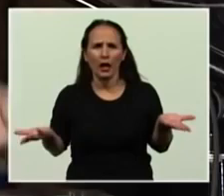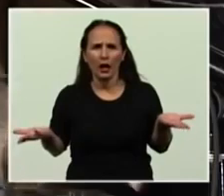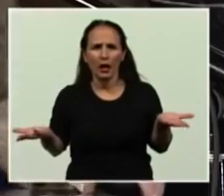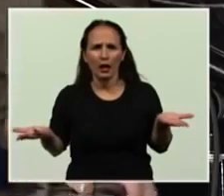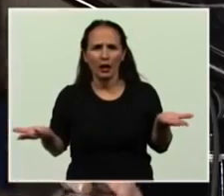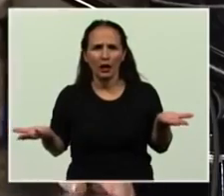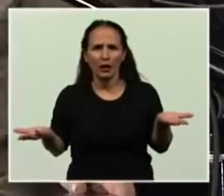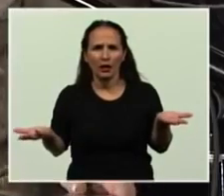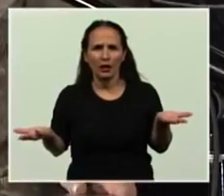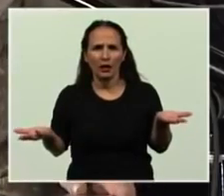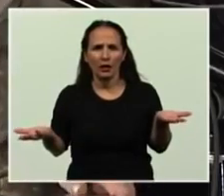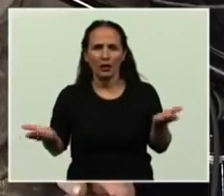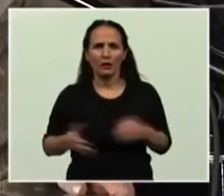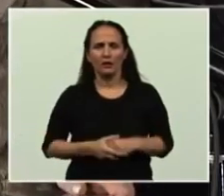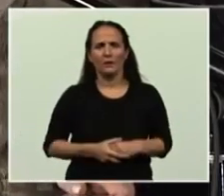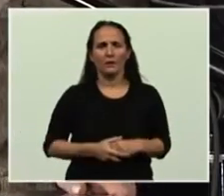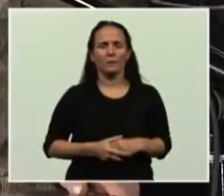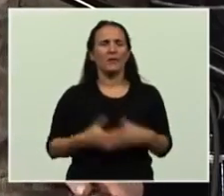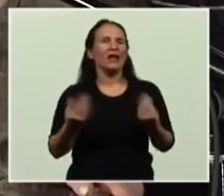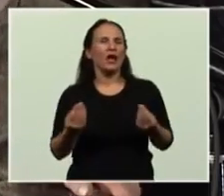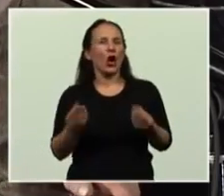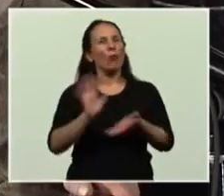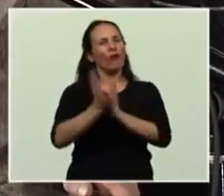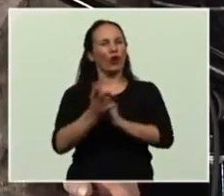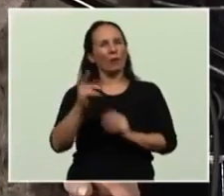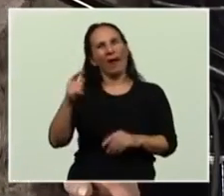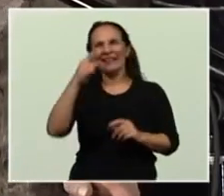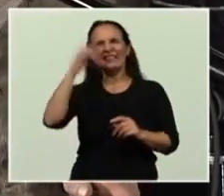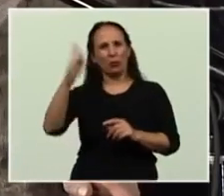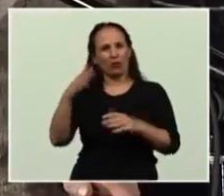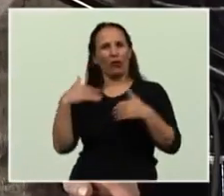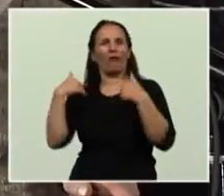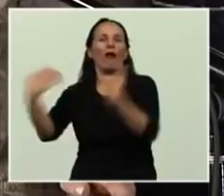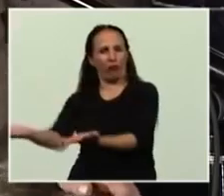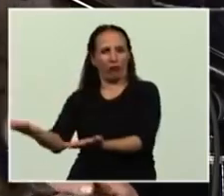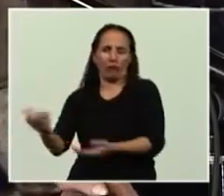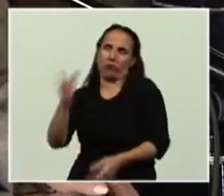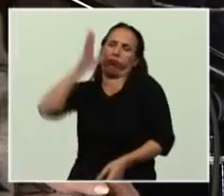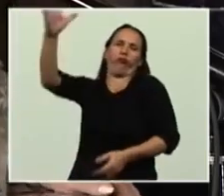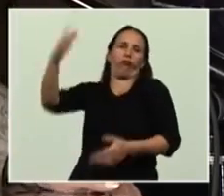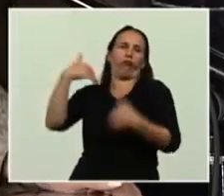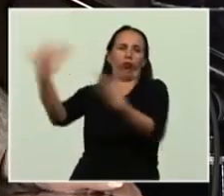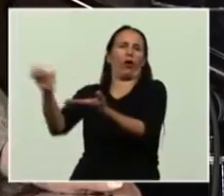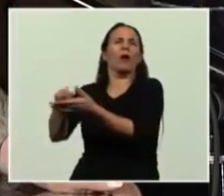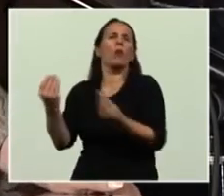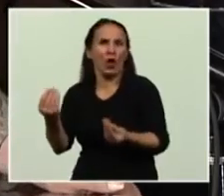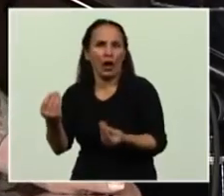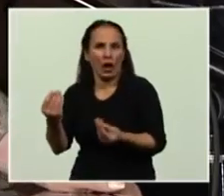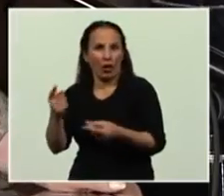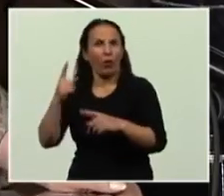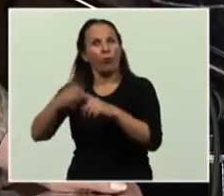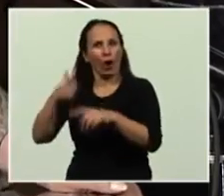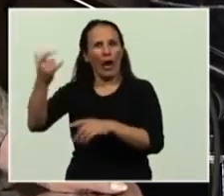y por qué tan beneficioso, tan escandalosamente beneficioso solamente para el 7%, porque tuvieron mayor poder de